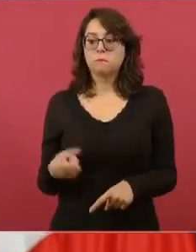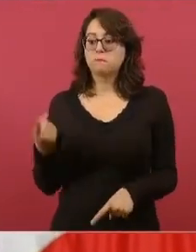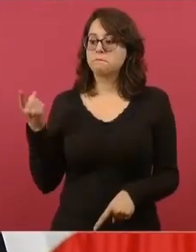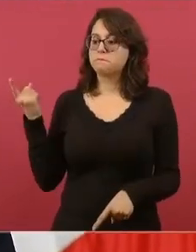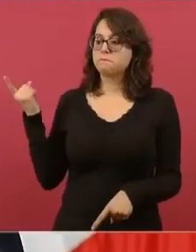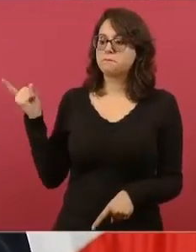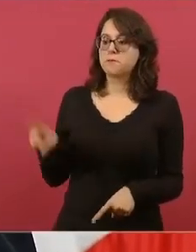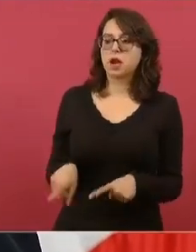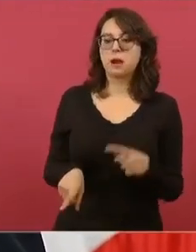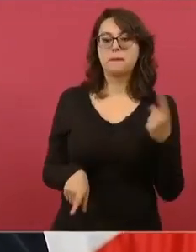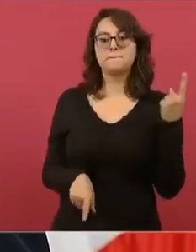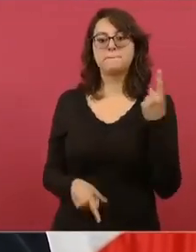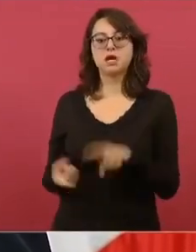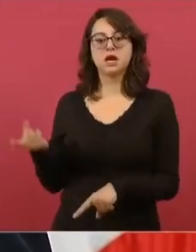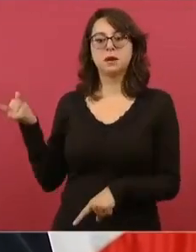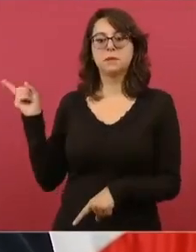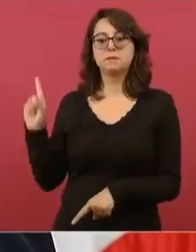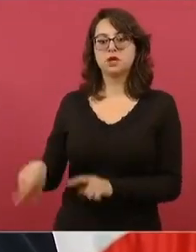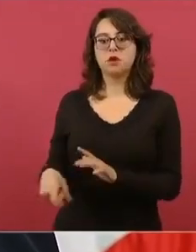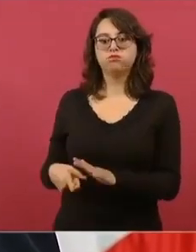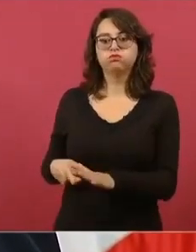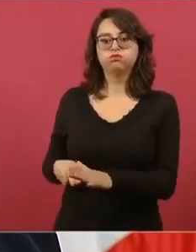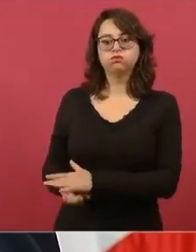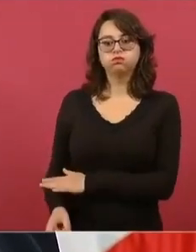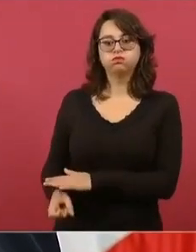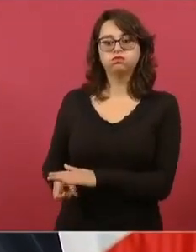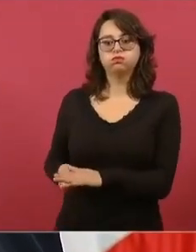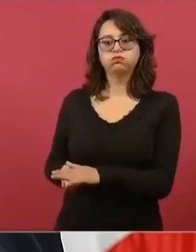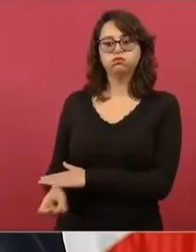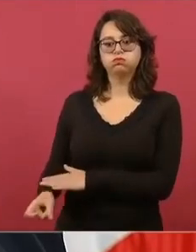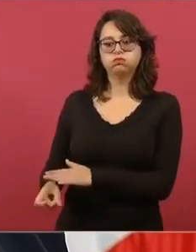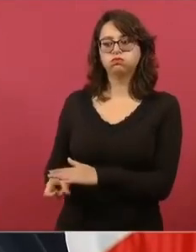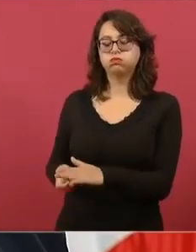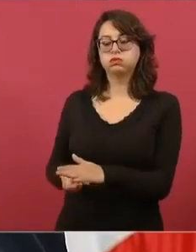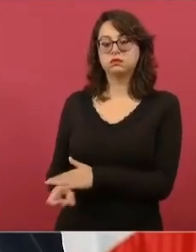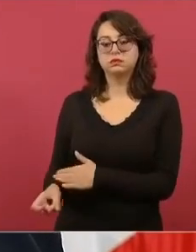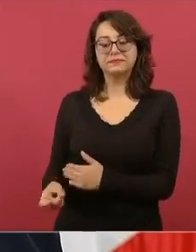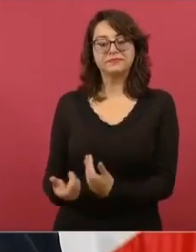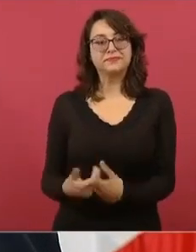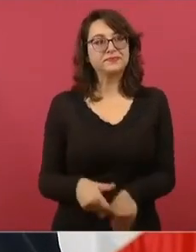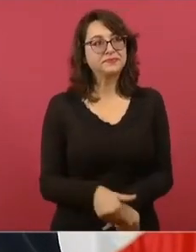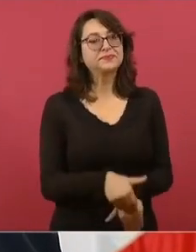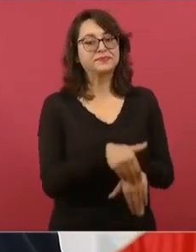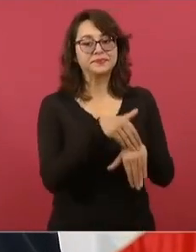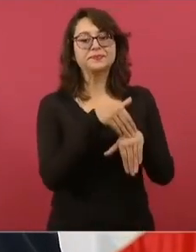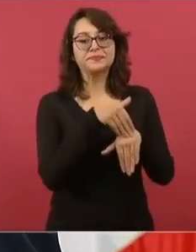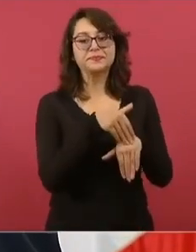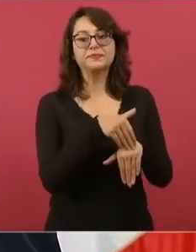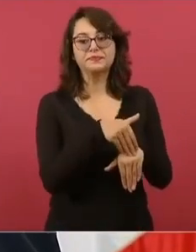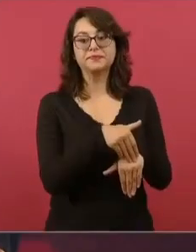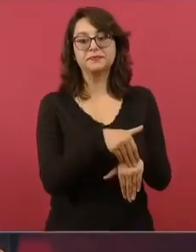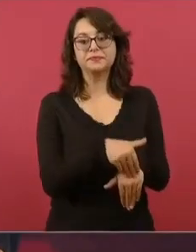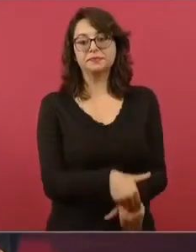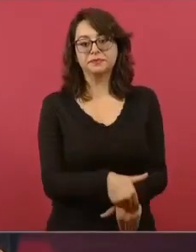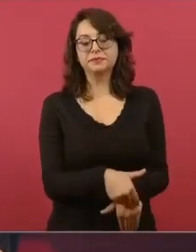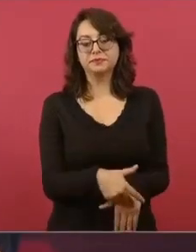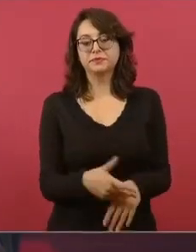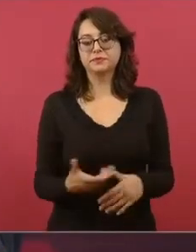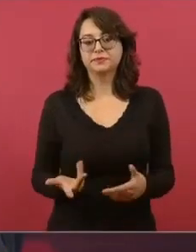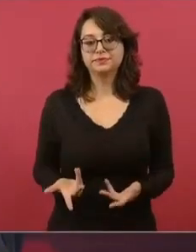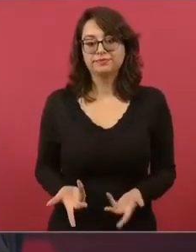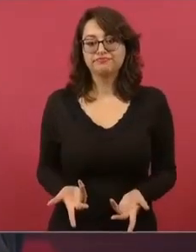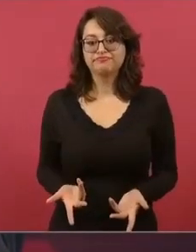los dueños de las grandes corporaciones